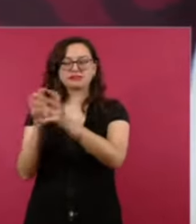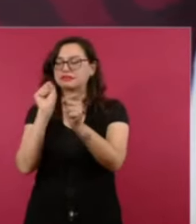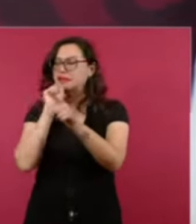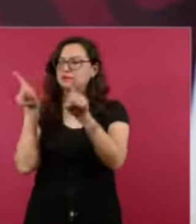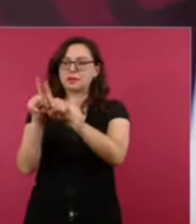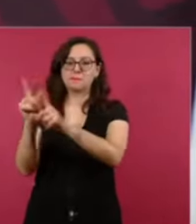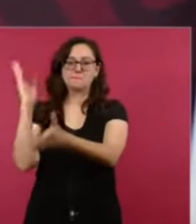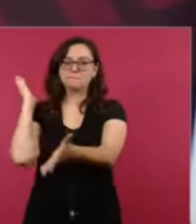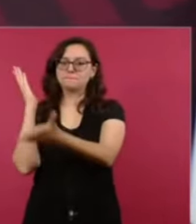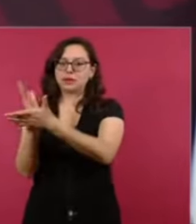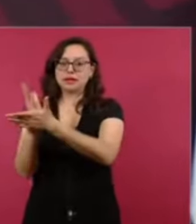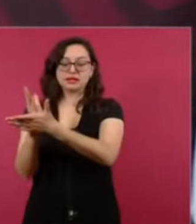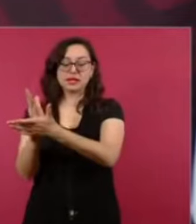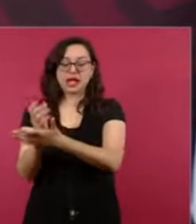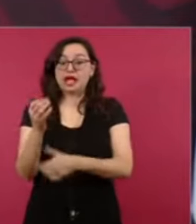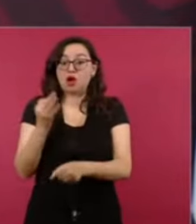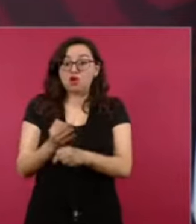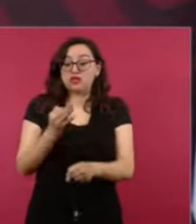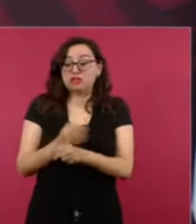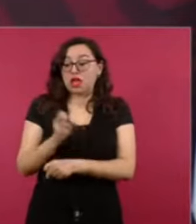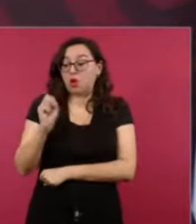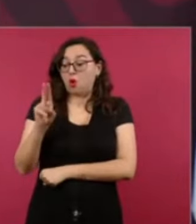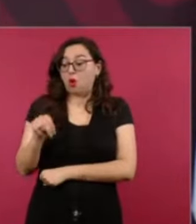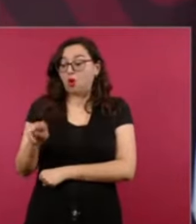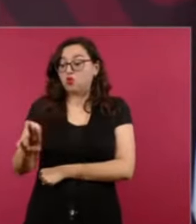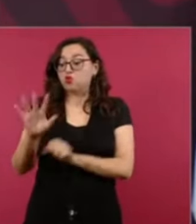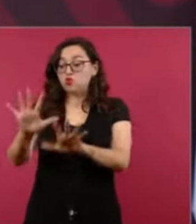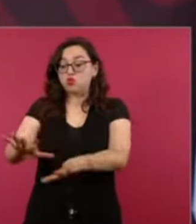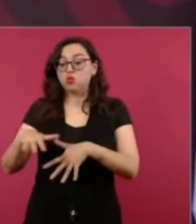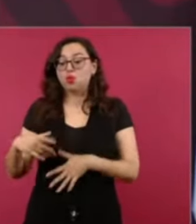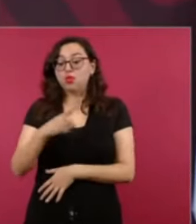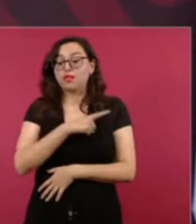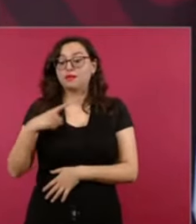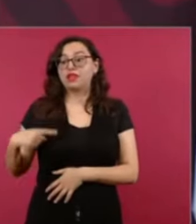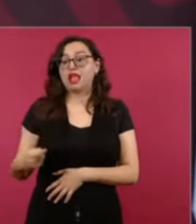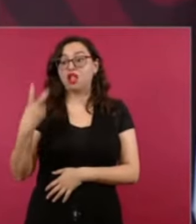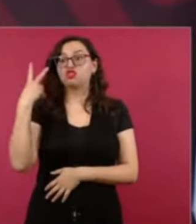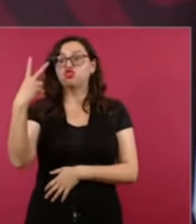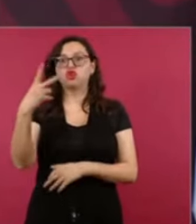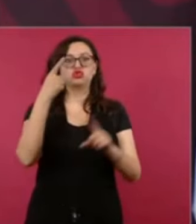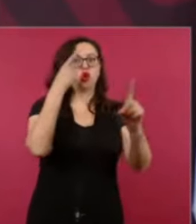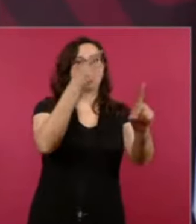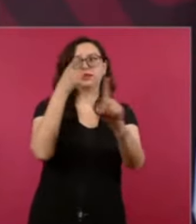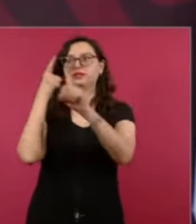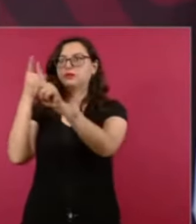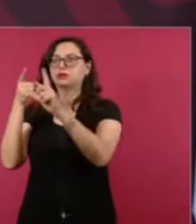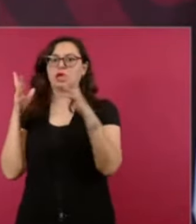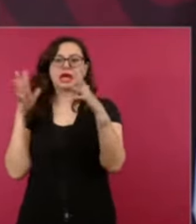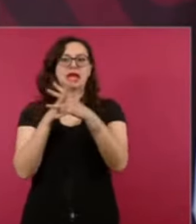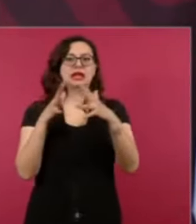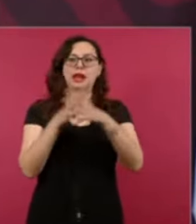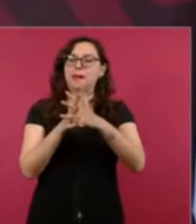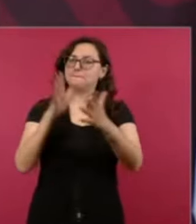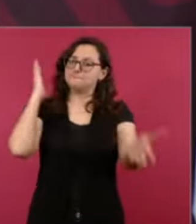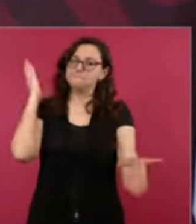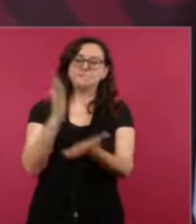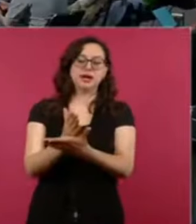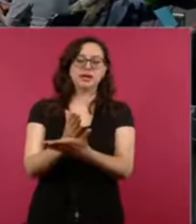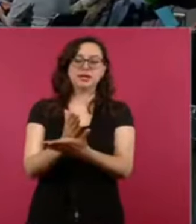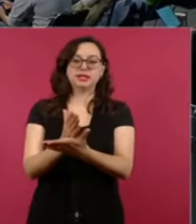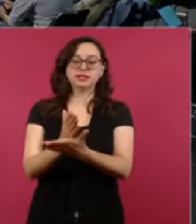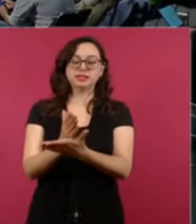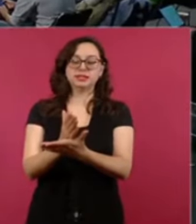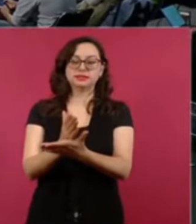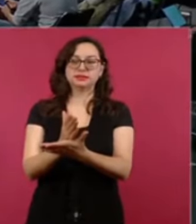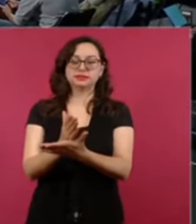de volantes donde dicen que el presidente es comunista, que va a cerrar las iglesias. Y lo peor de todo es que